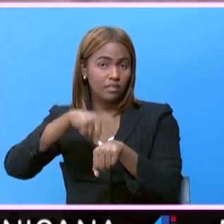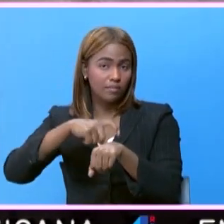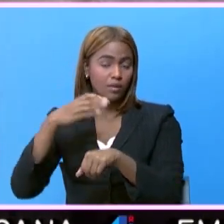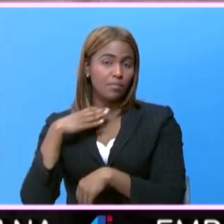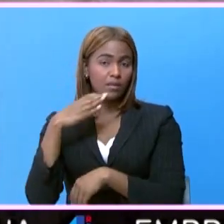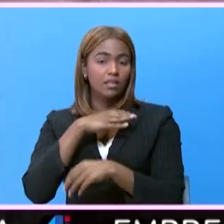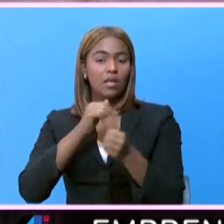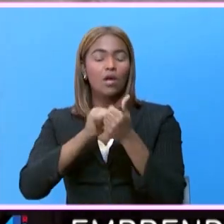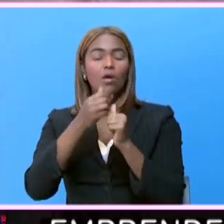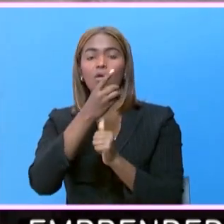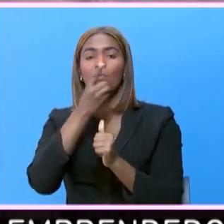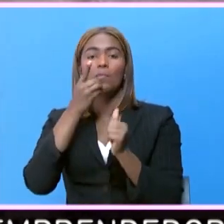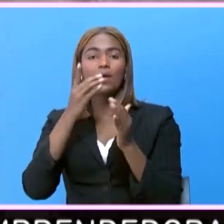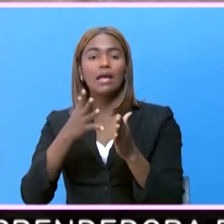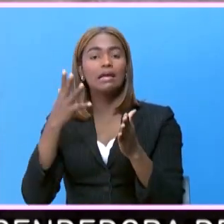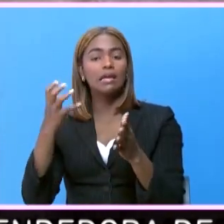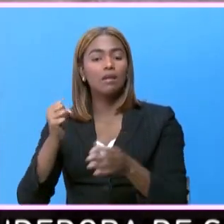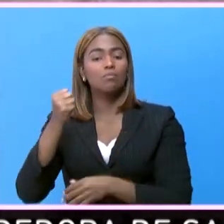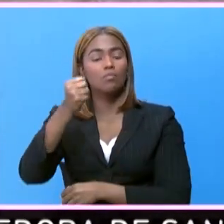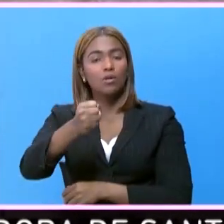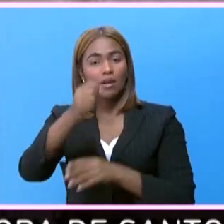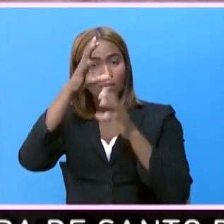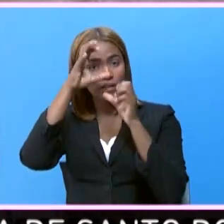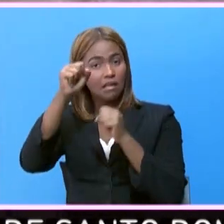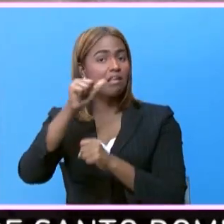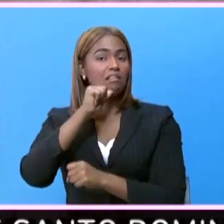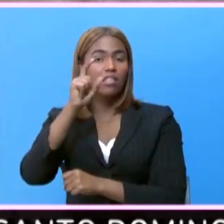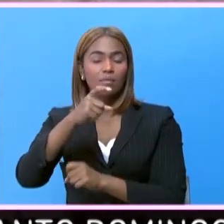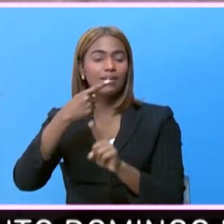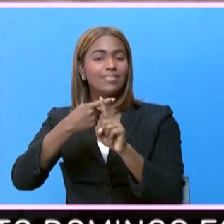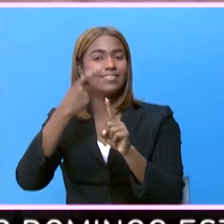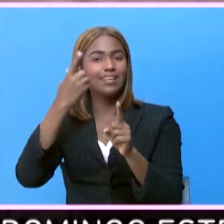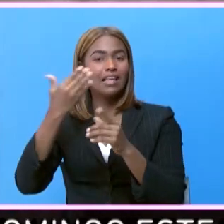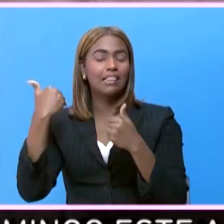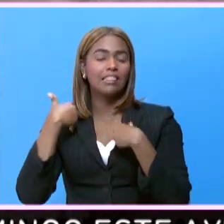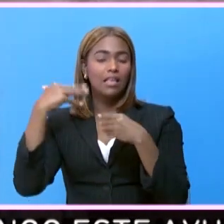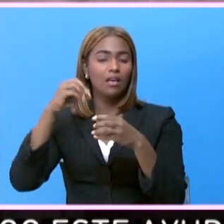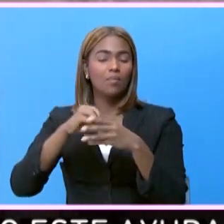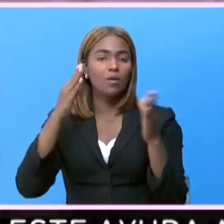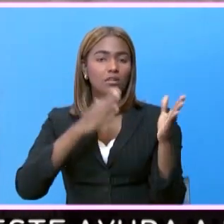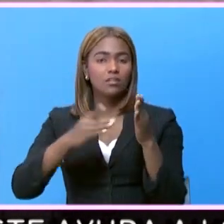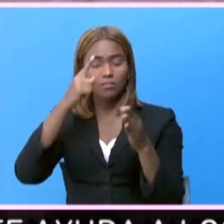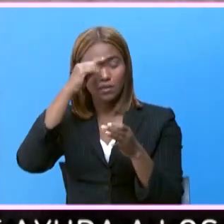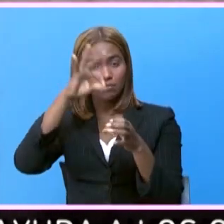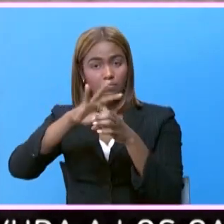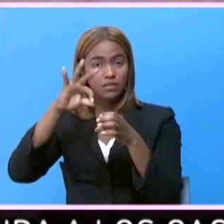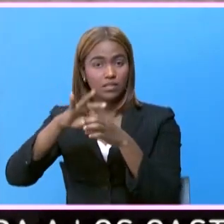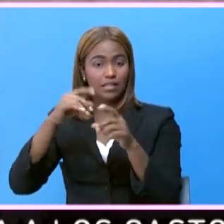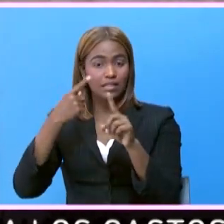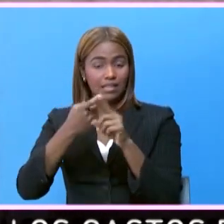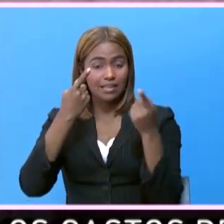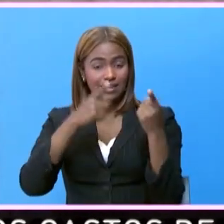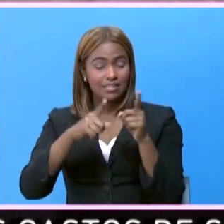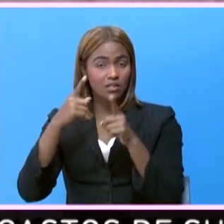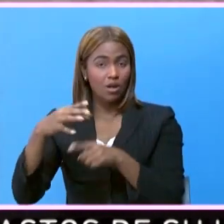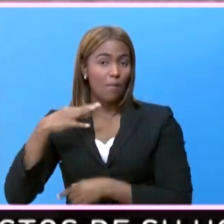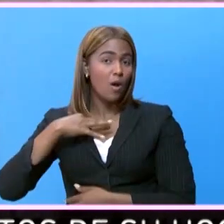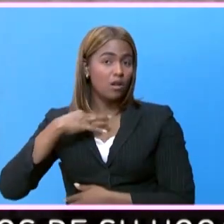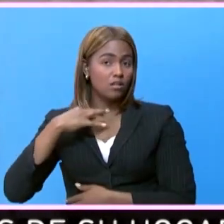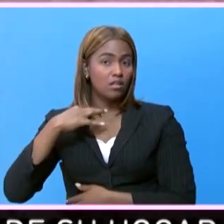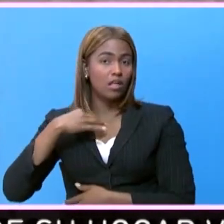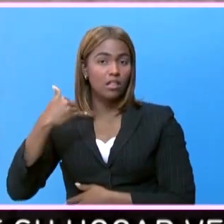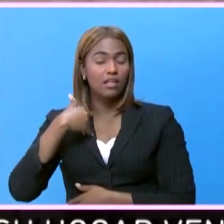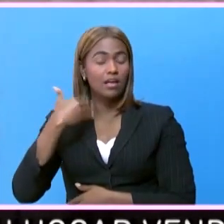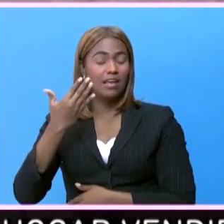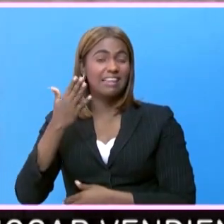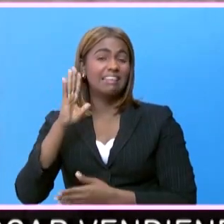Olímpico Dominicano quiere imponer un presidente a la fuerza, producto de que se encuentra en un proceso electoral de una sucesión voluntaria, que